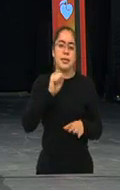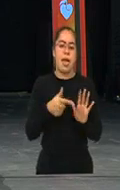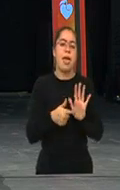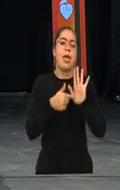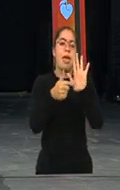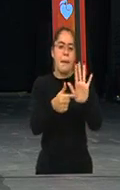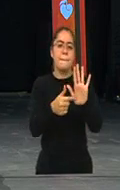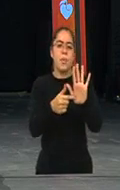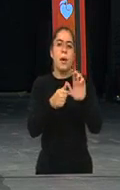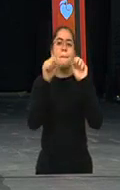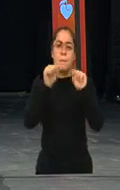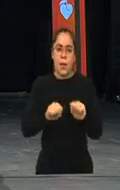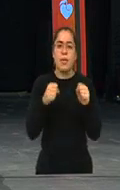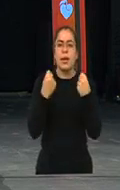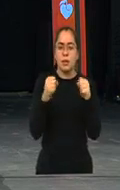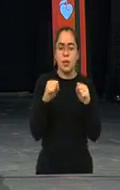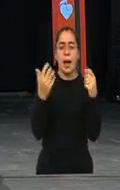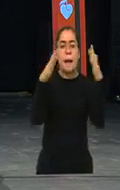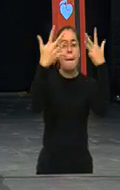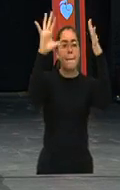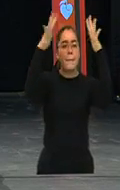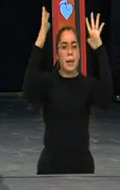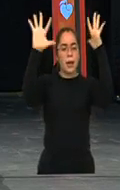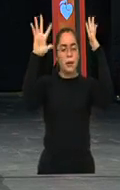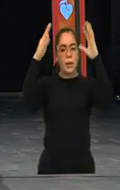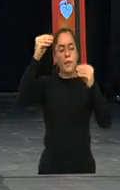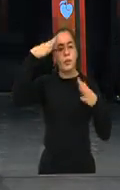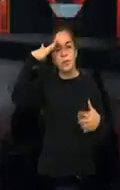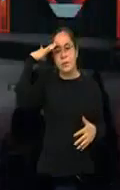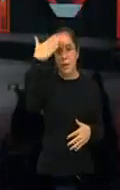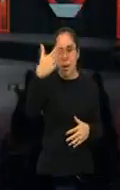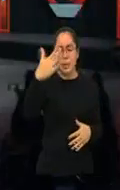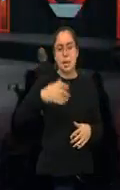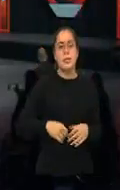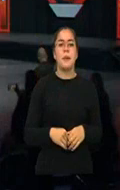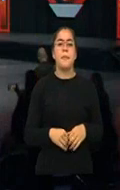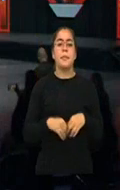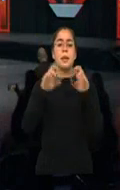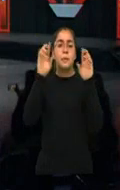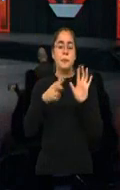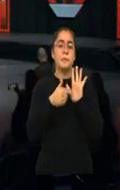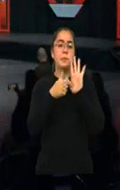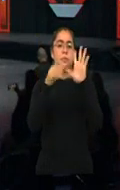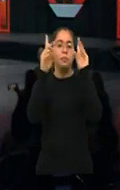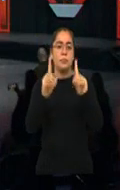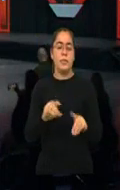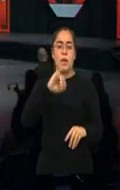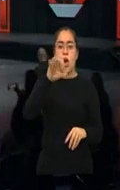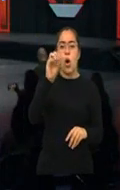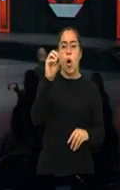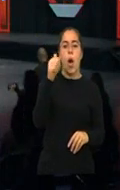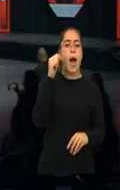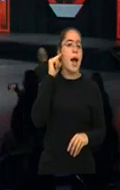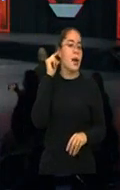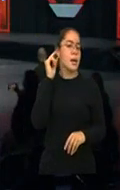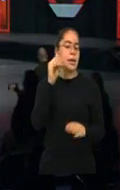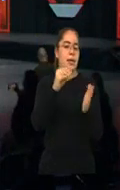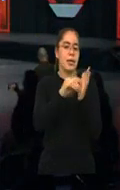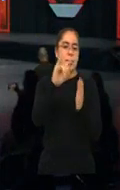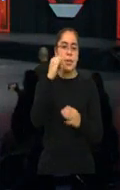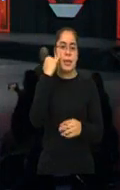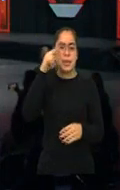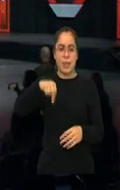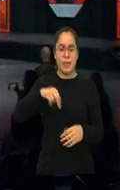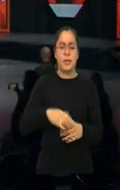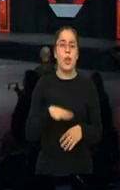pueden hacer. Un aplauso fuerte y un agradecimiento a mi querido Joaquín Monterroso que está por ahí. ¿Dónde está Joaquín? Aquí está Joaquín, no lo